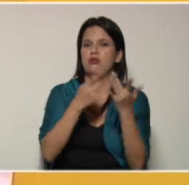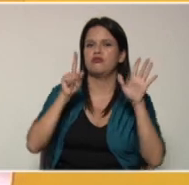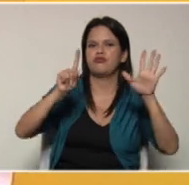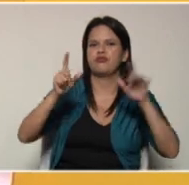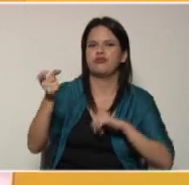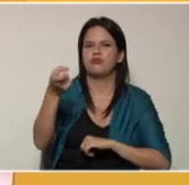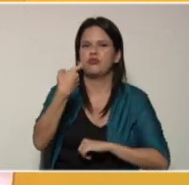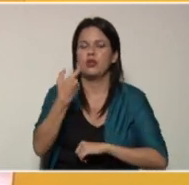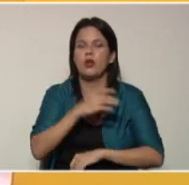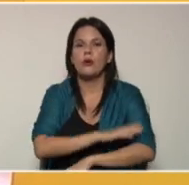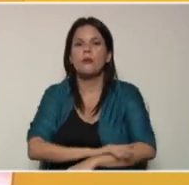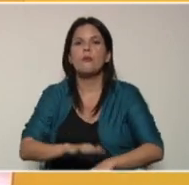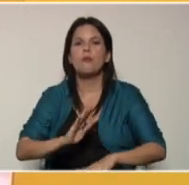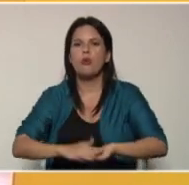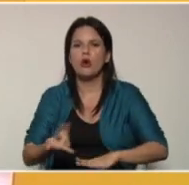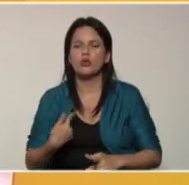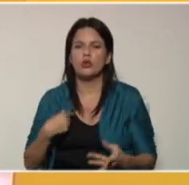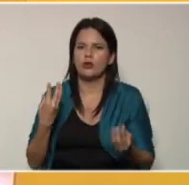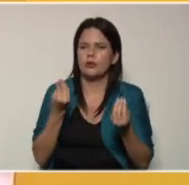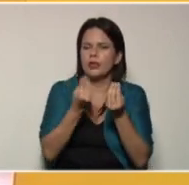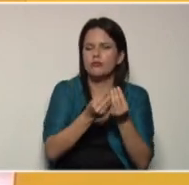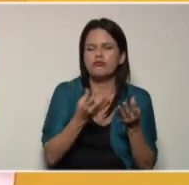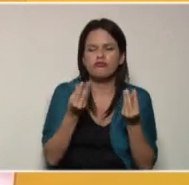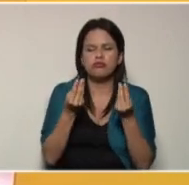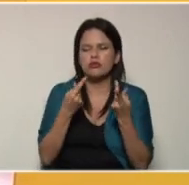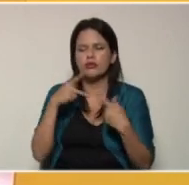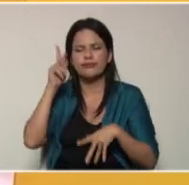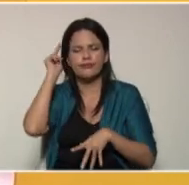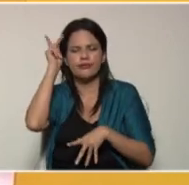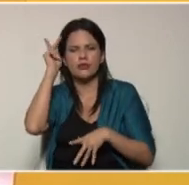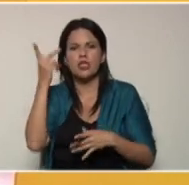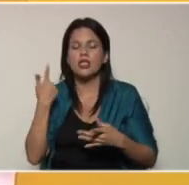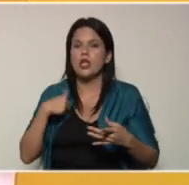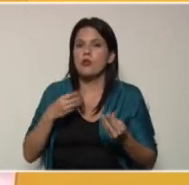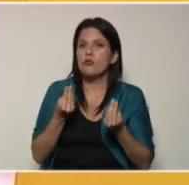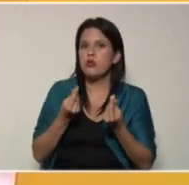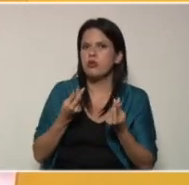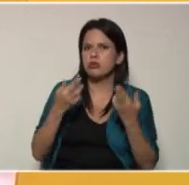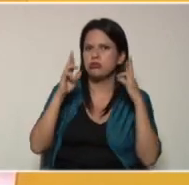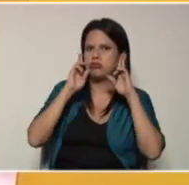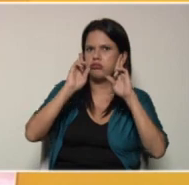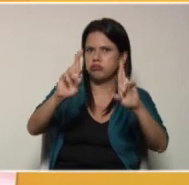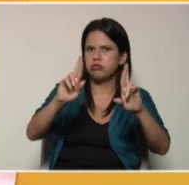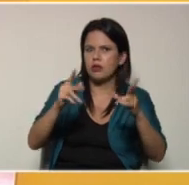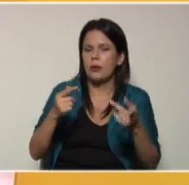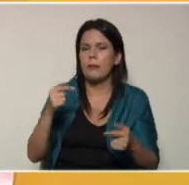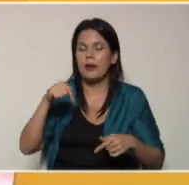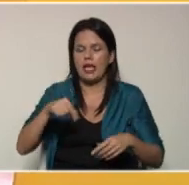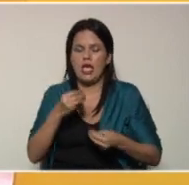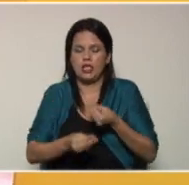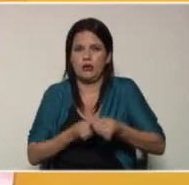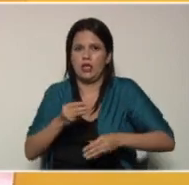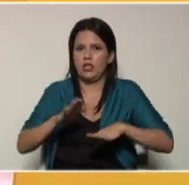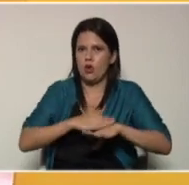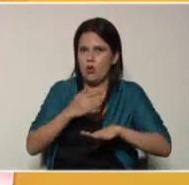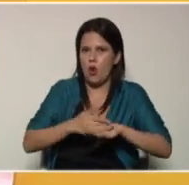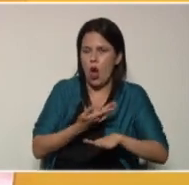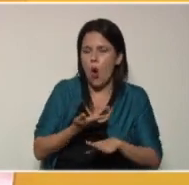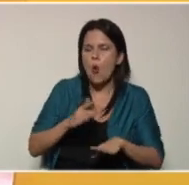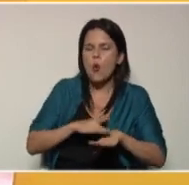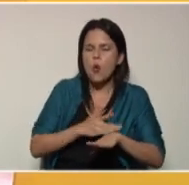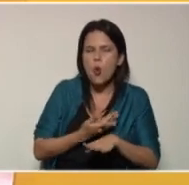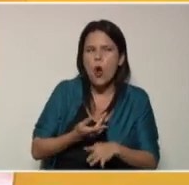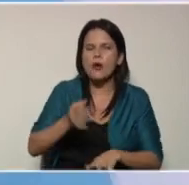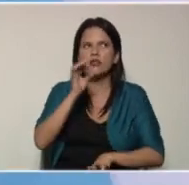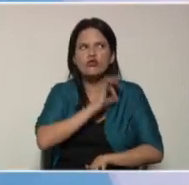eso nos van a estar acompañando varias profesoras que tienen diversos recursos para que hagamos de este jueves un jueves socioproductivo.